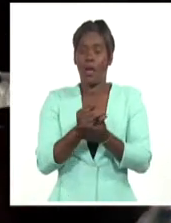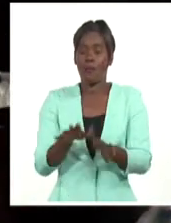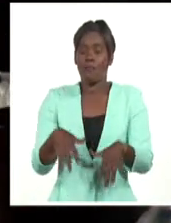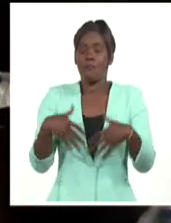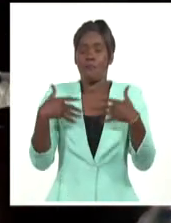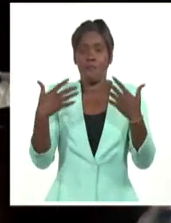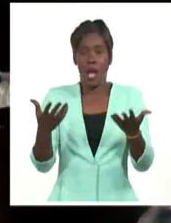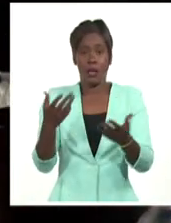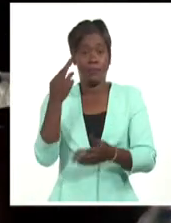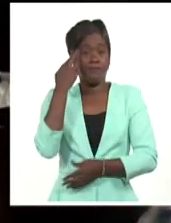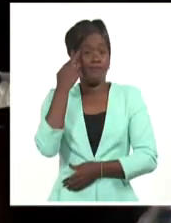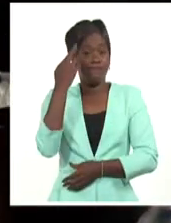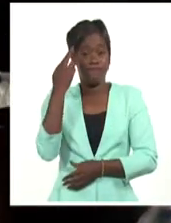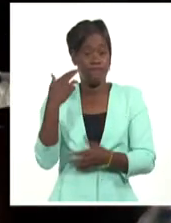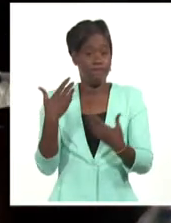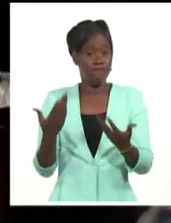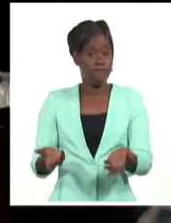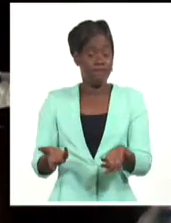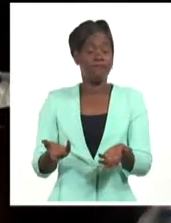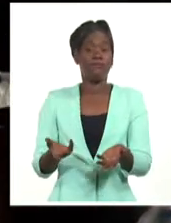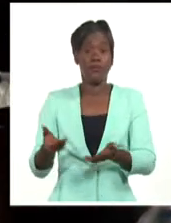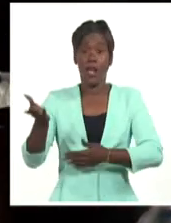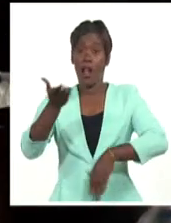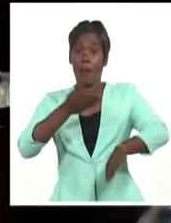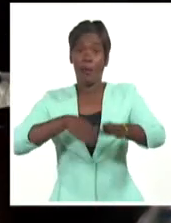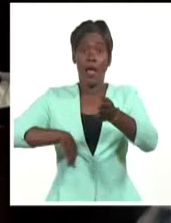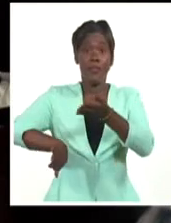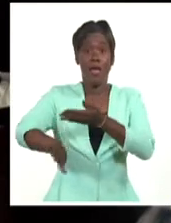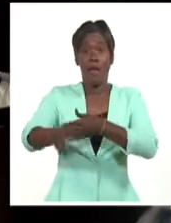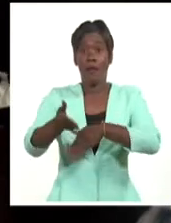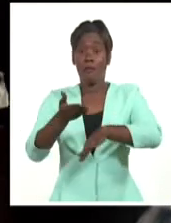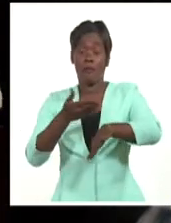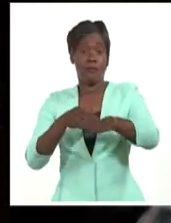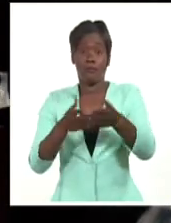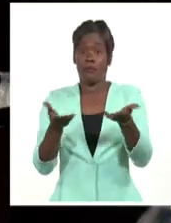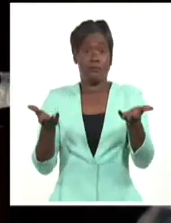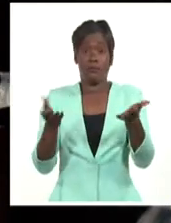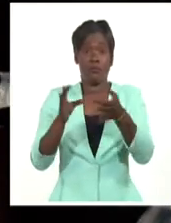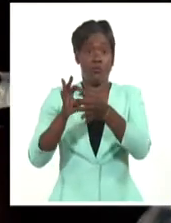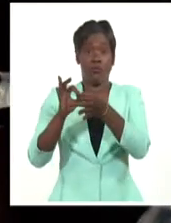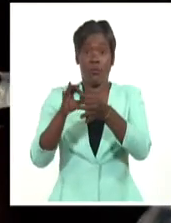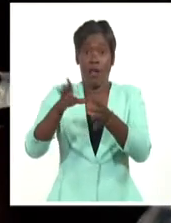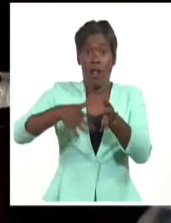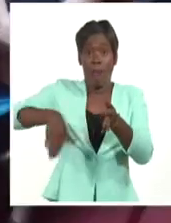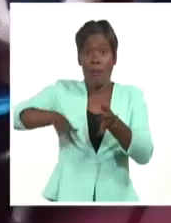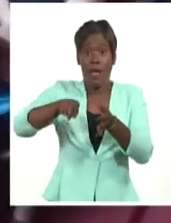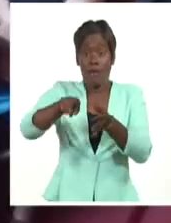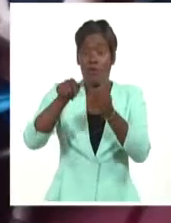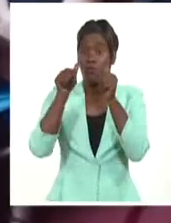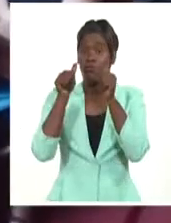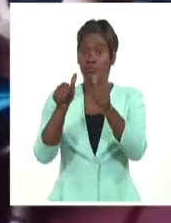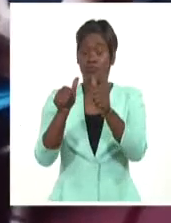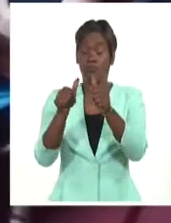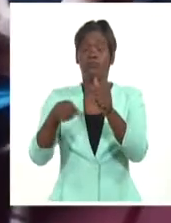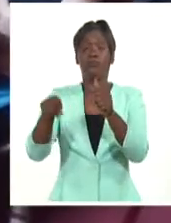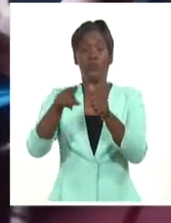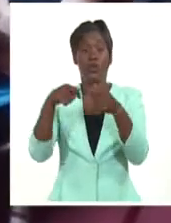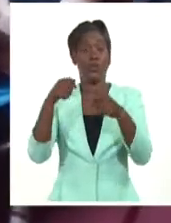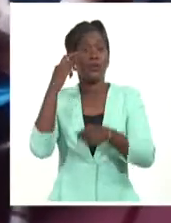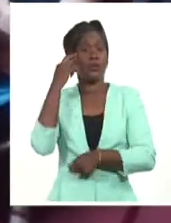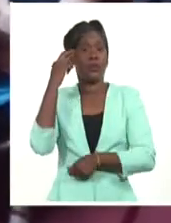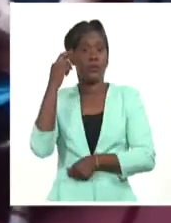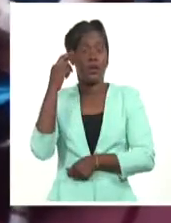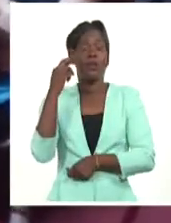Recordar que las playas de La Habana son las playas del municipio este, los 17